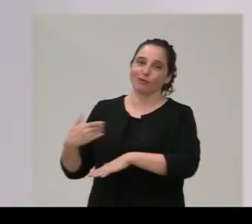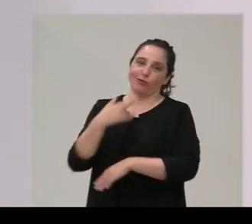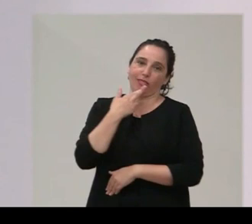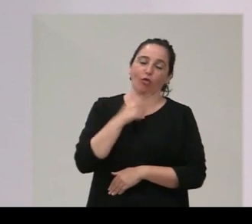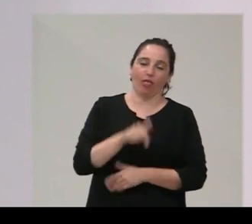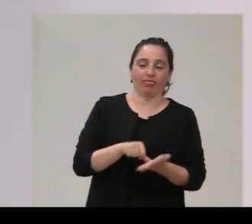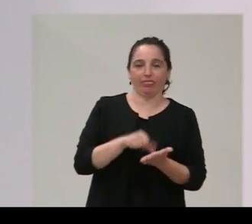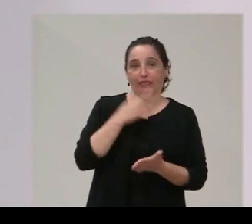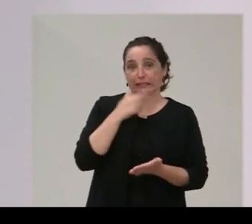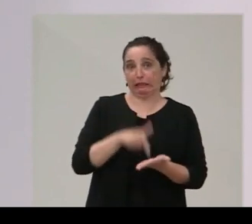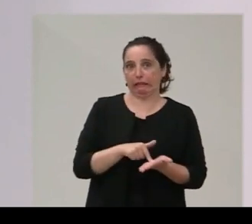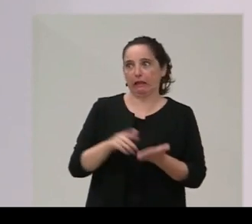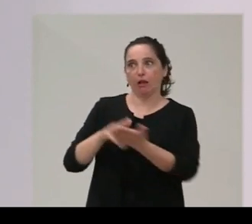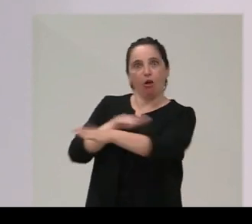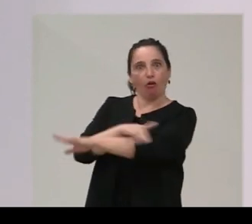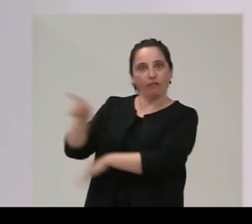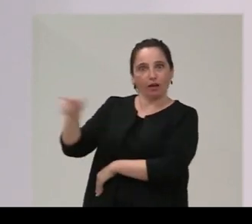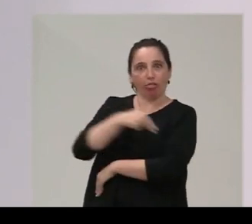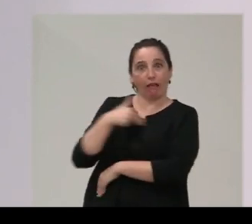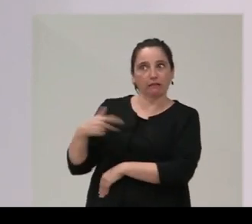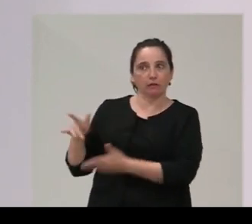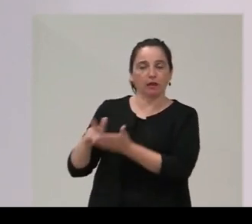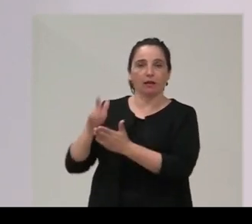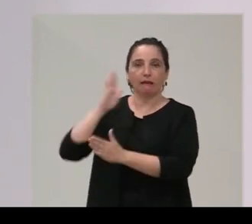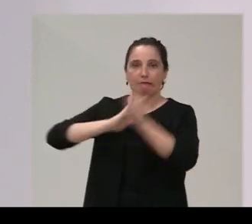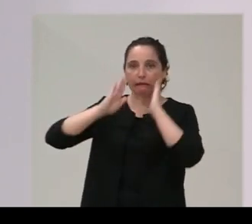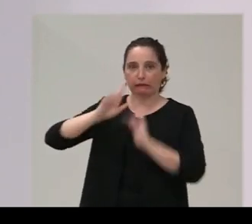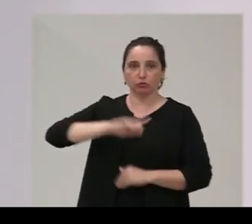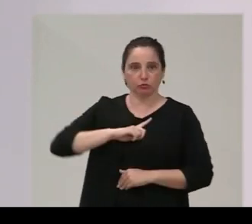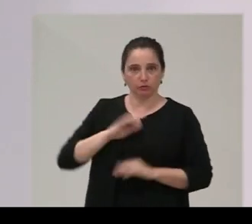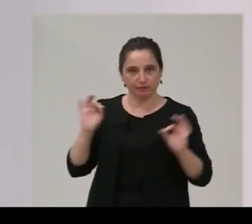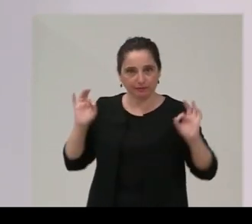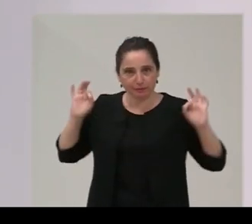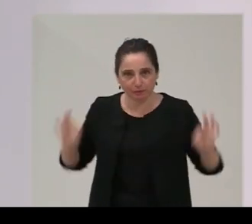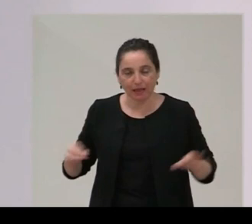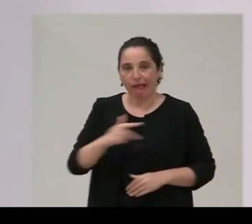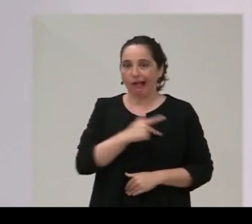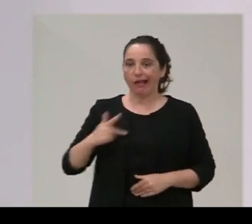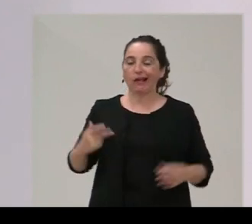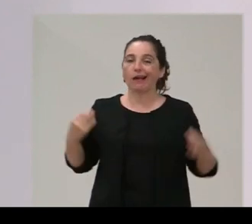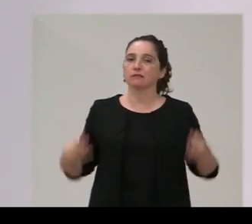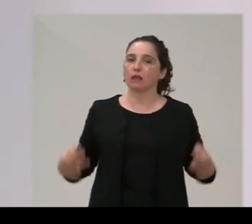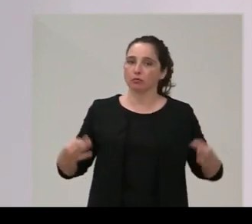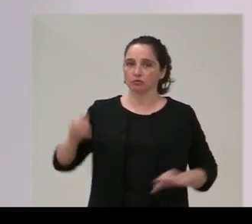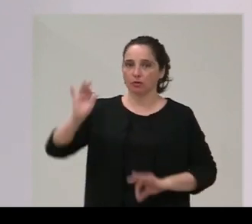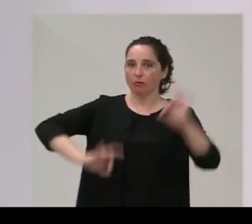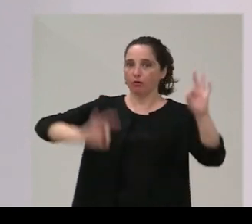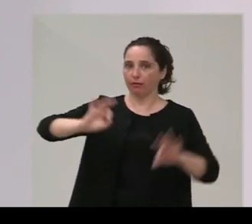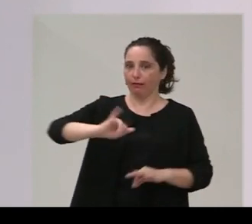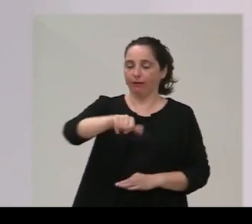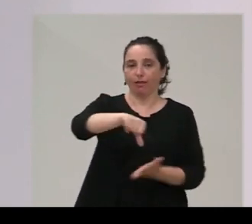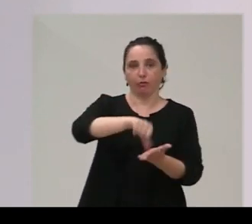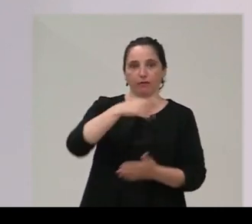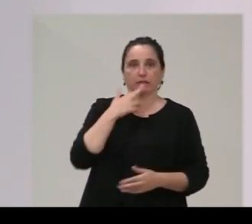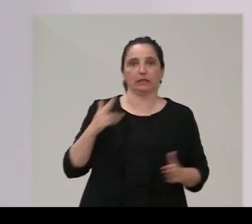reconocemos este gobierno con el trato de los cántabros como cántabros que somos y de la proporción de cántabros que